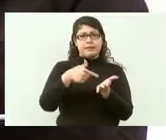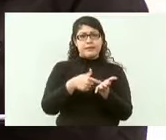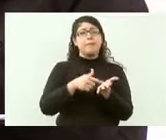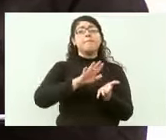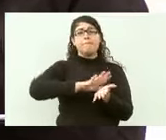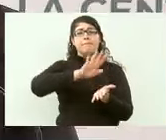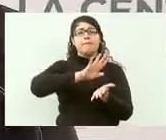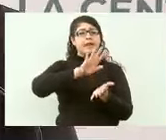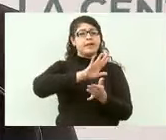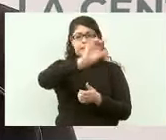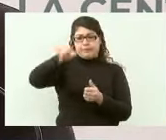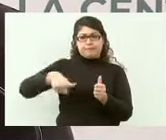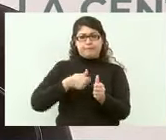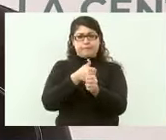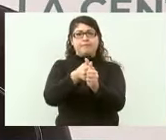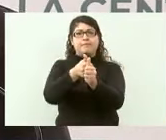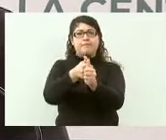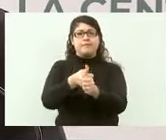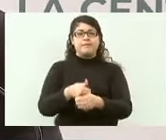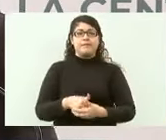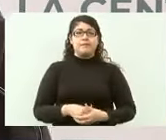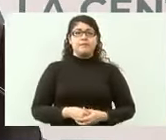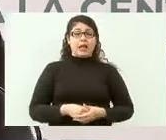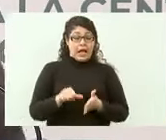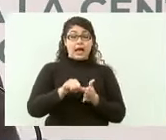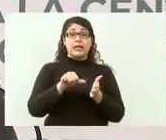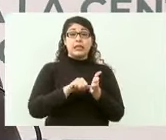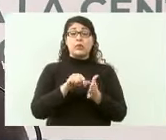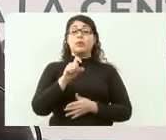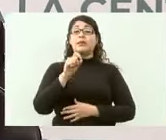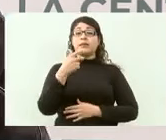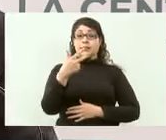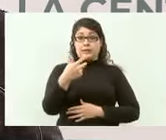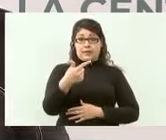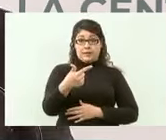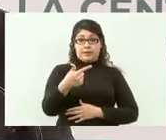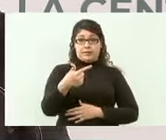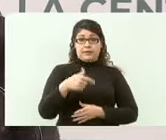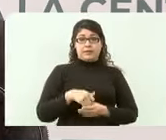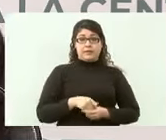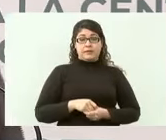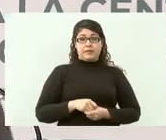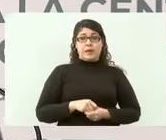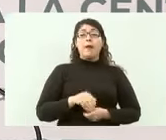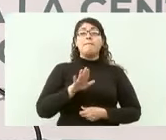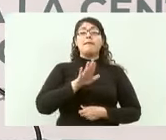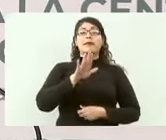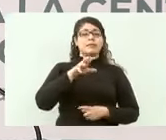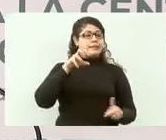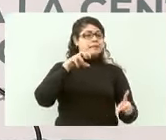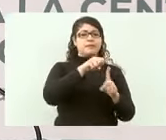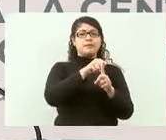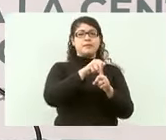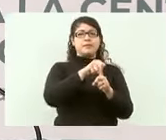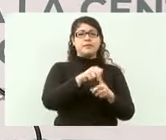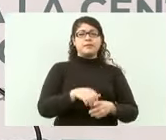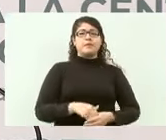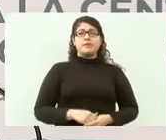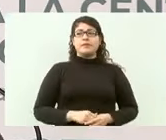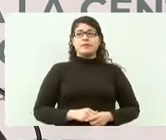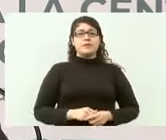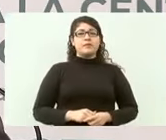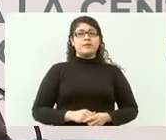Ese artículo que se logró precisamente